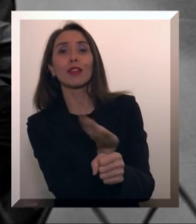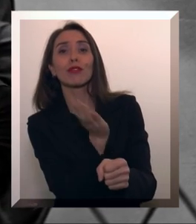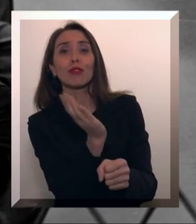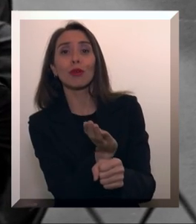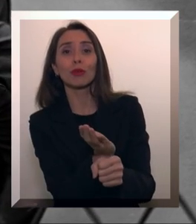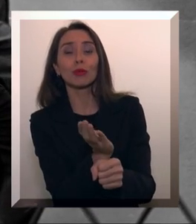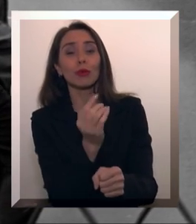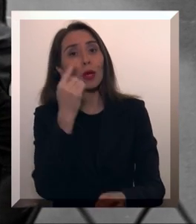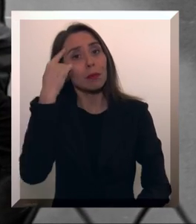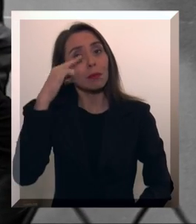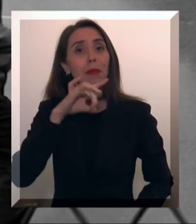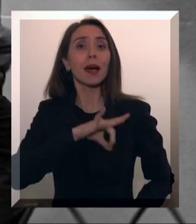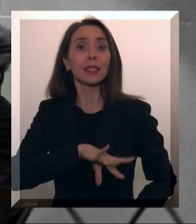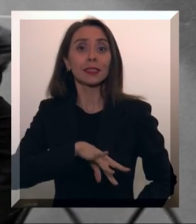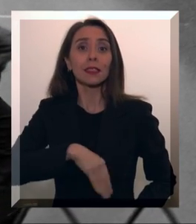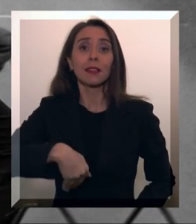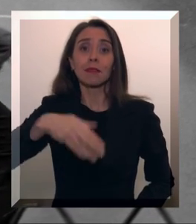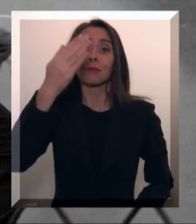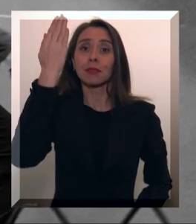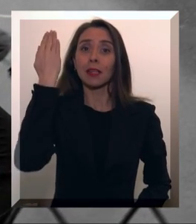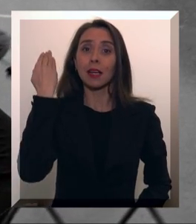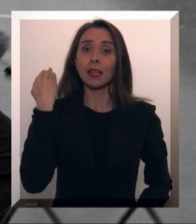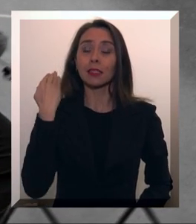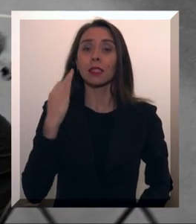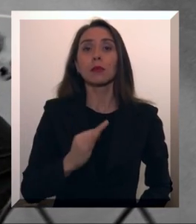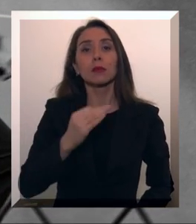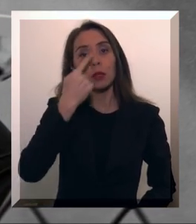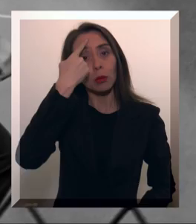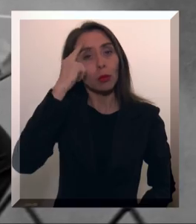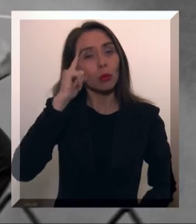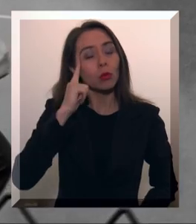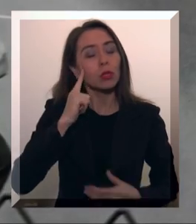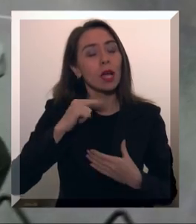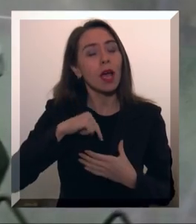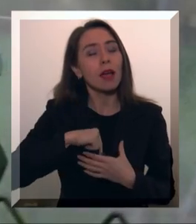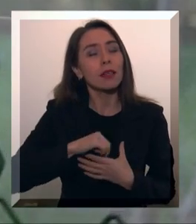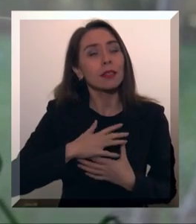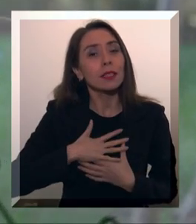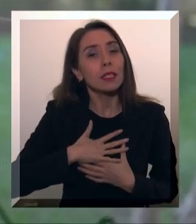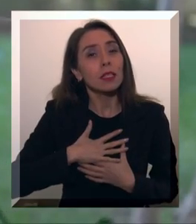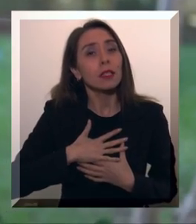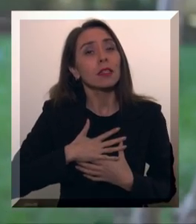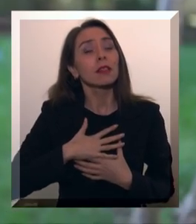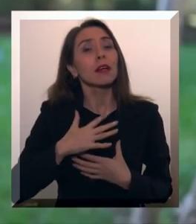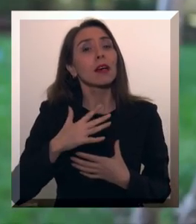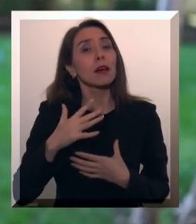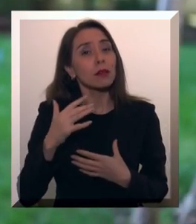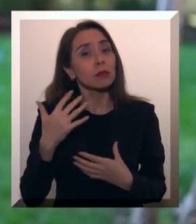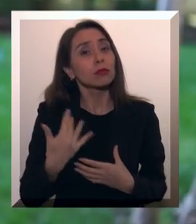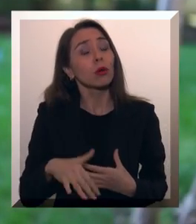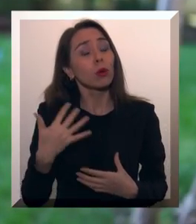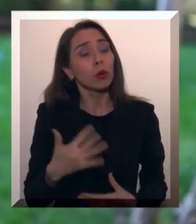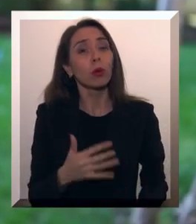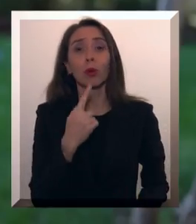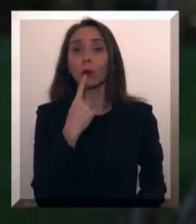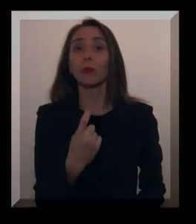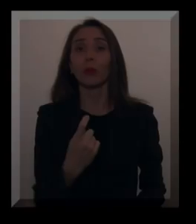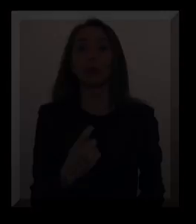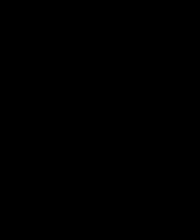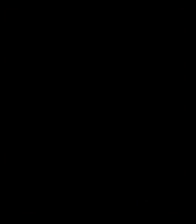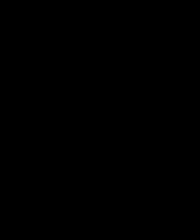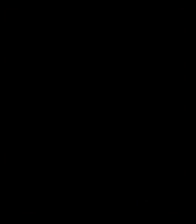que para Chile era una llaga muy dura.